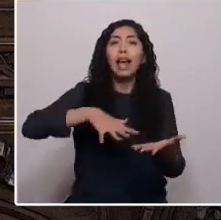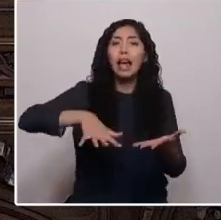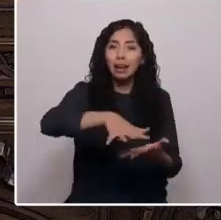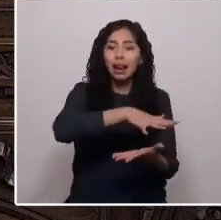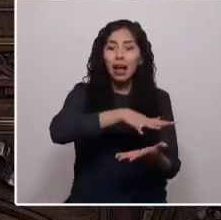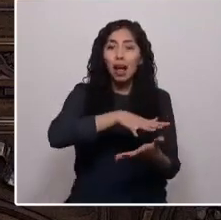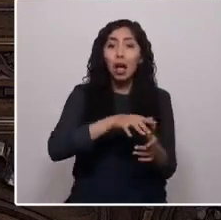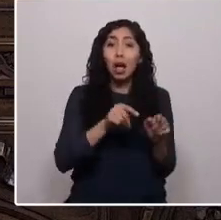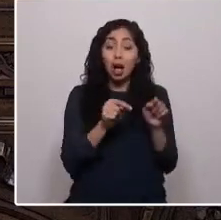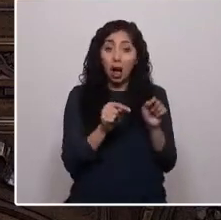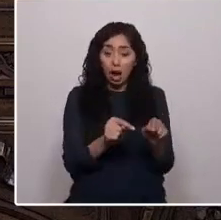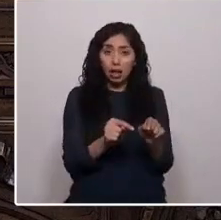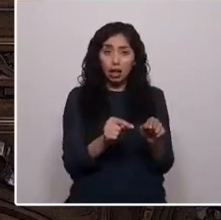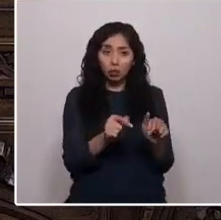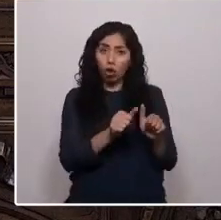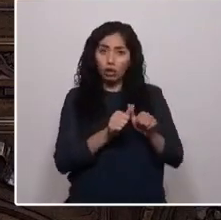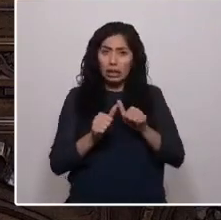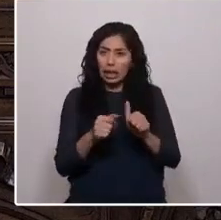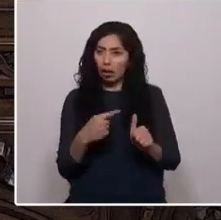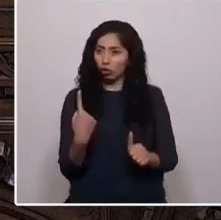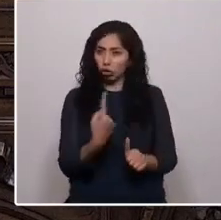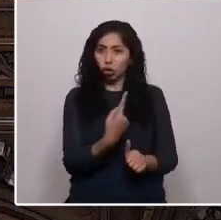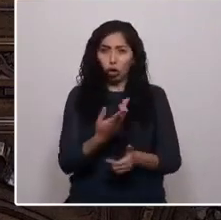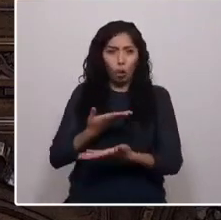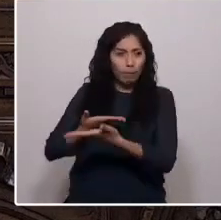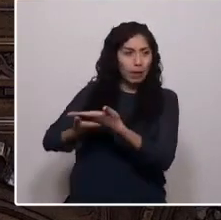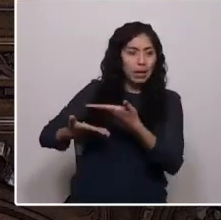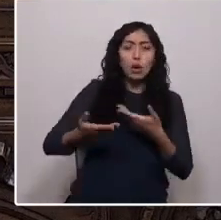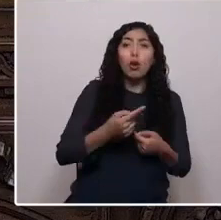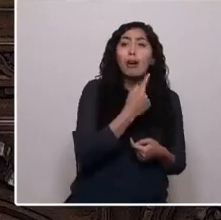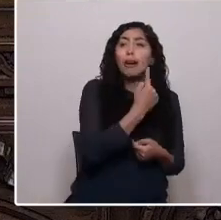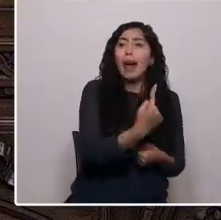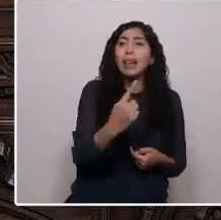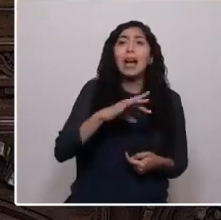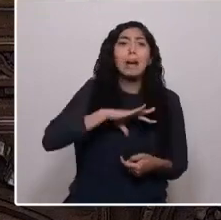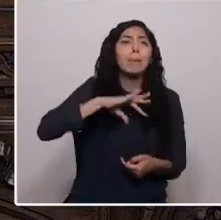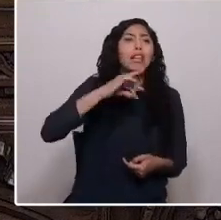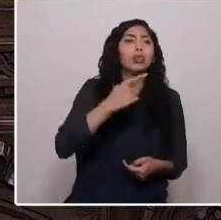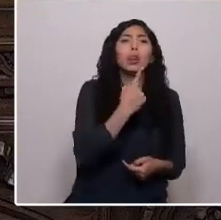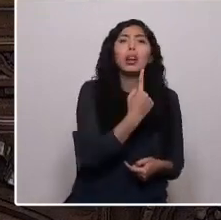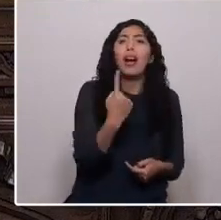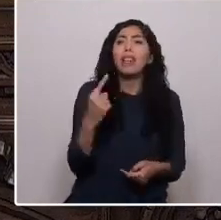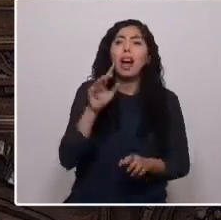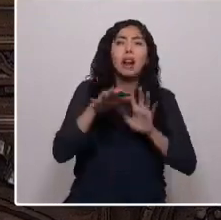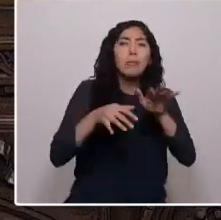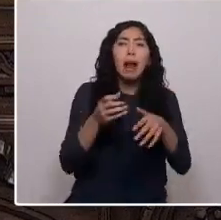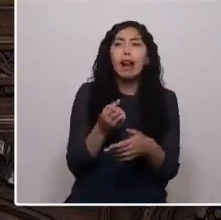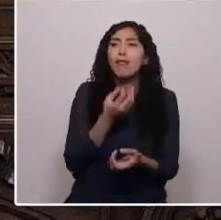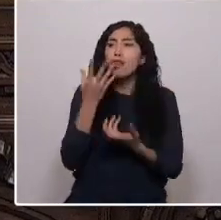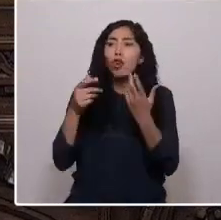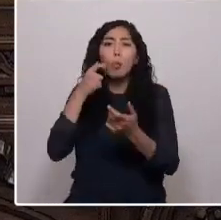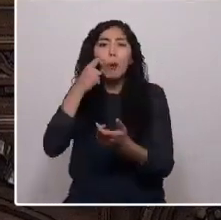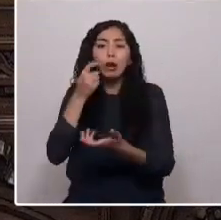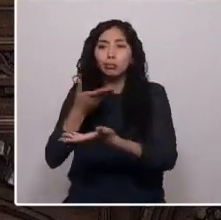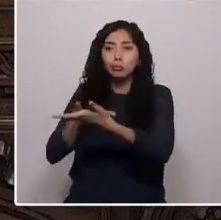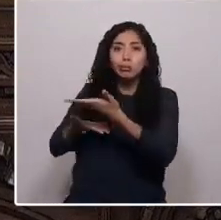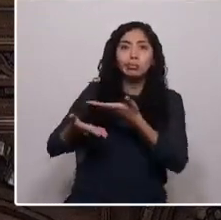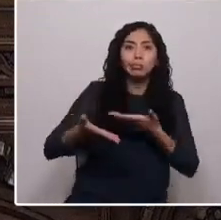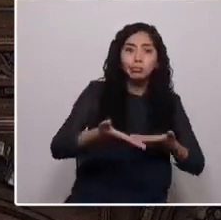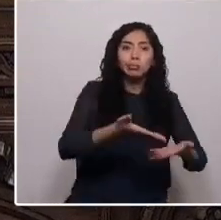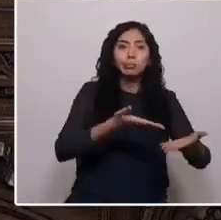que nos guía para convivir con cada espíritu y ser vivo, desde nuestra visión de mundo y nuestra propia